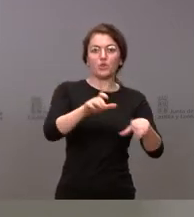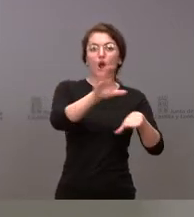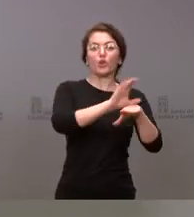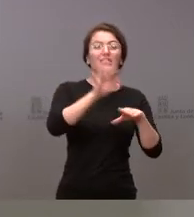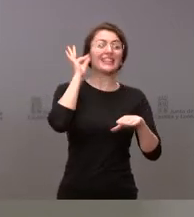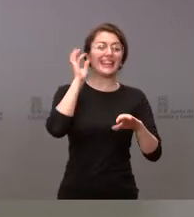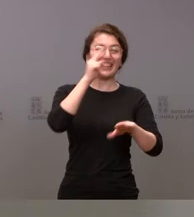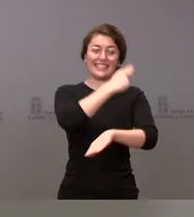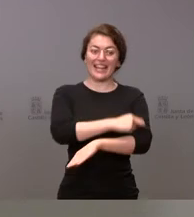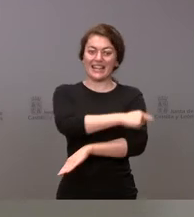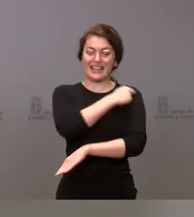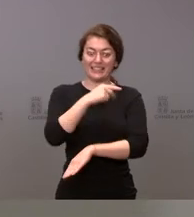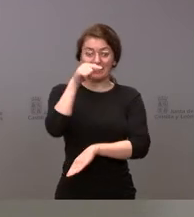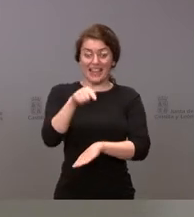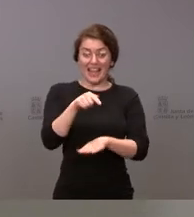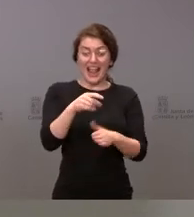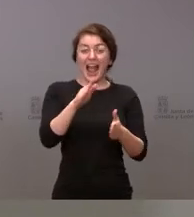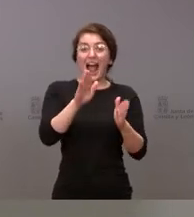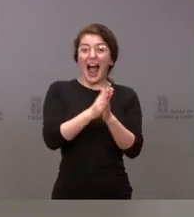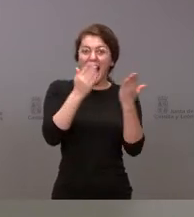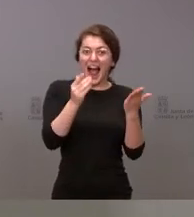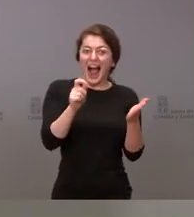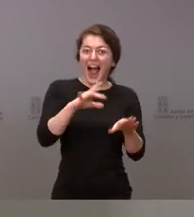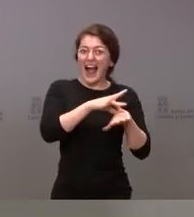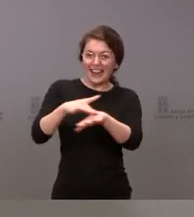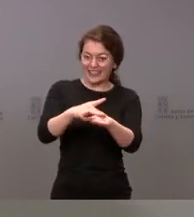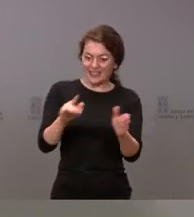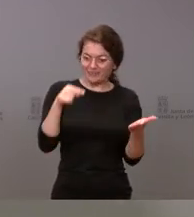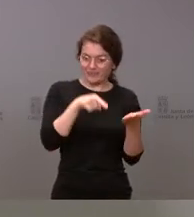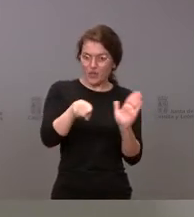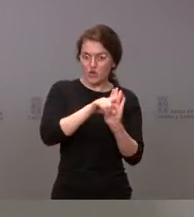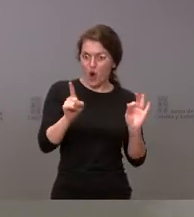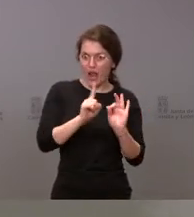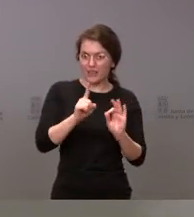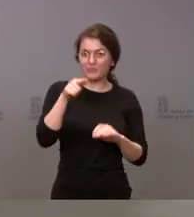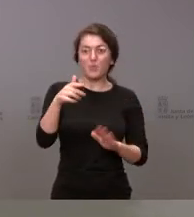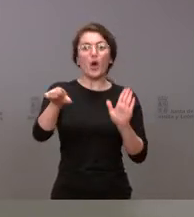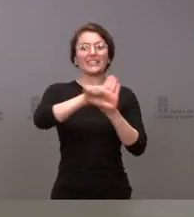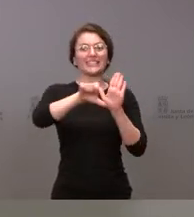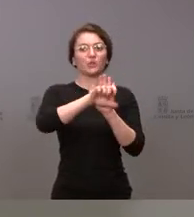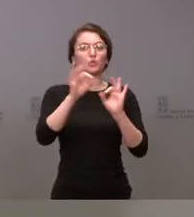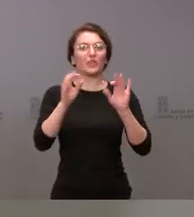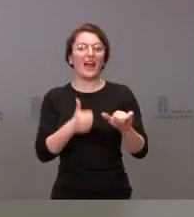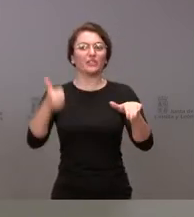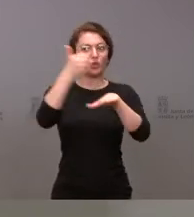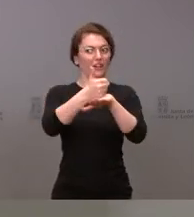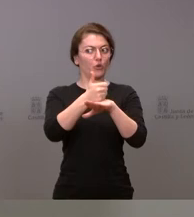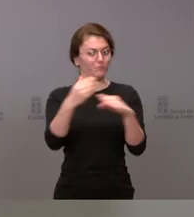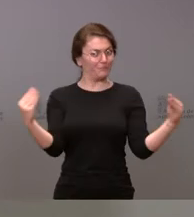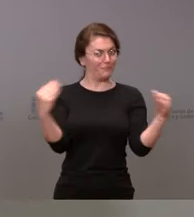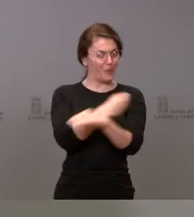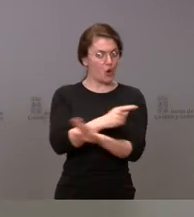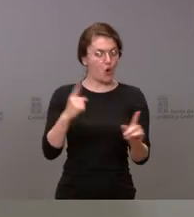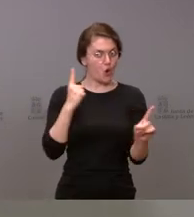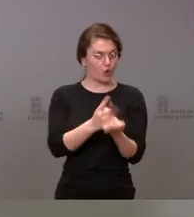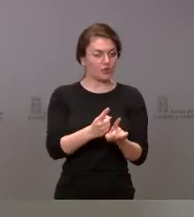agenda y que, aparentemente, contraviene el estatuto de los altos cargos. Y, bueno, en este mismo sentido, también cómo van a